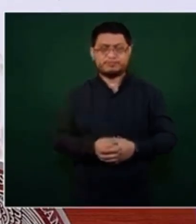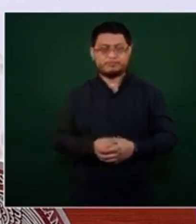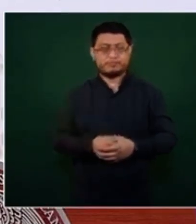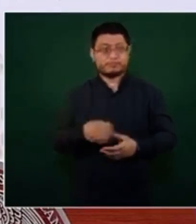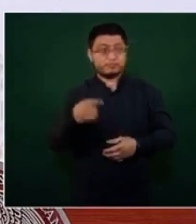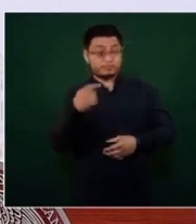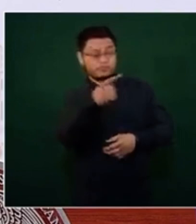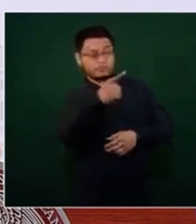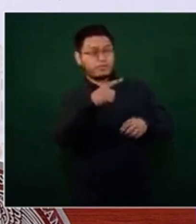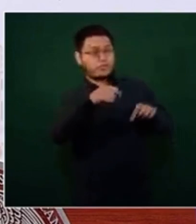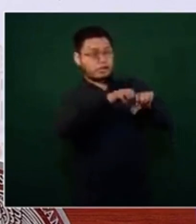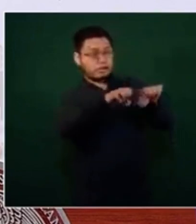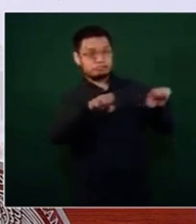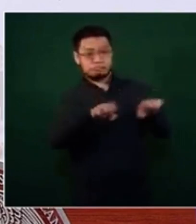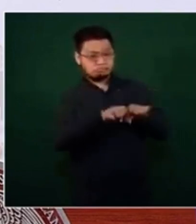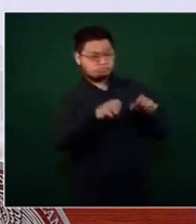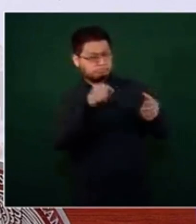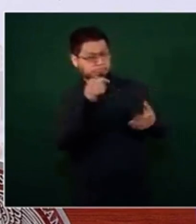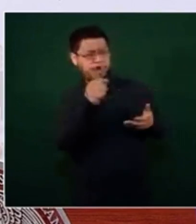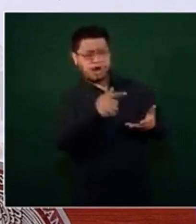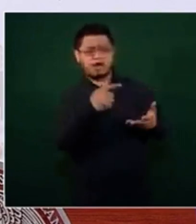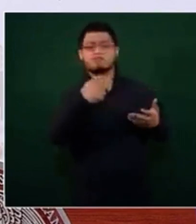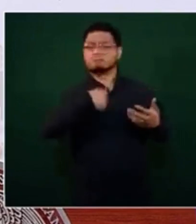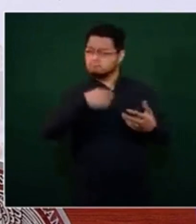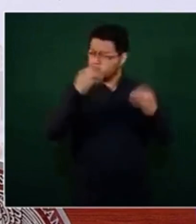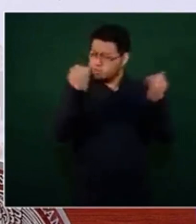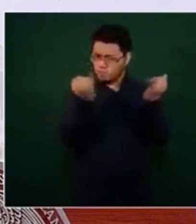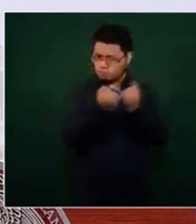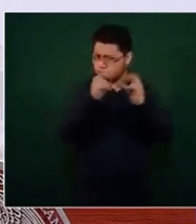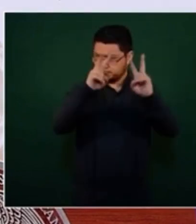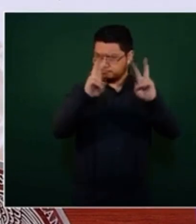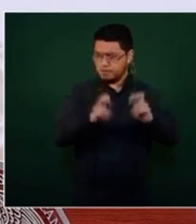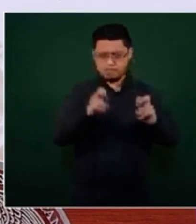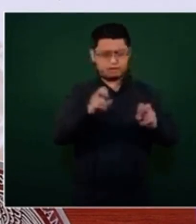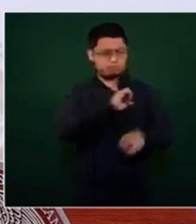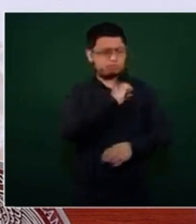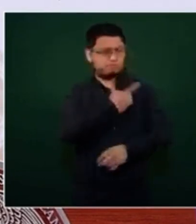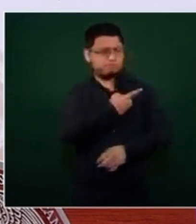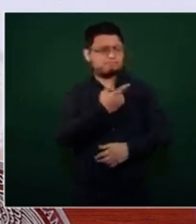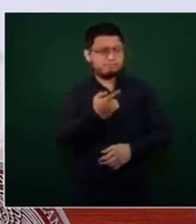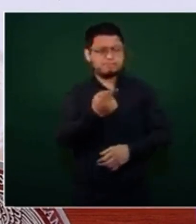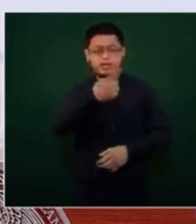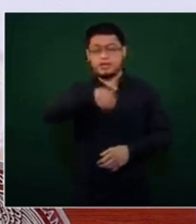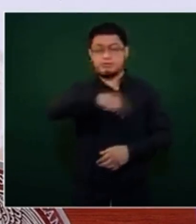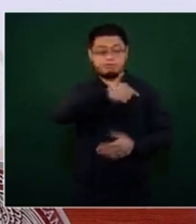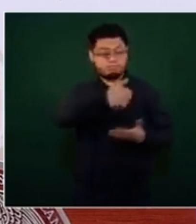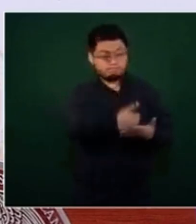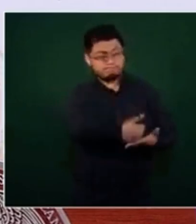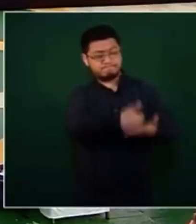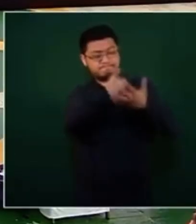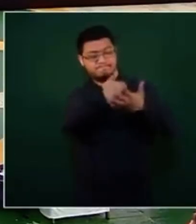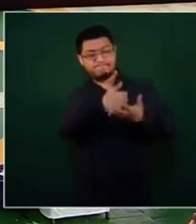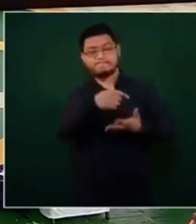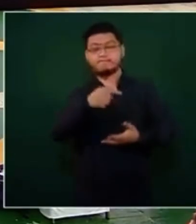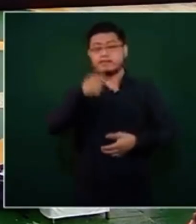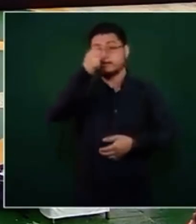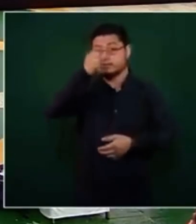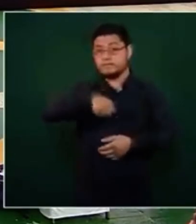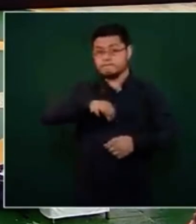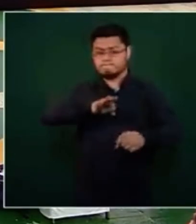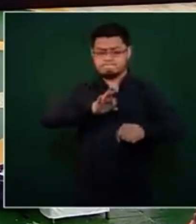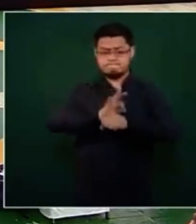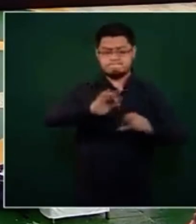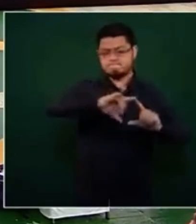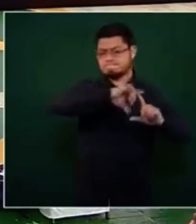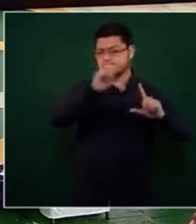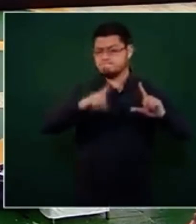quiero destacar a nombre del sector salud es también la participación de nuestras heroicas Fuerzas Armadas, la Secretaría de la Defensa Nacional,